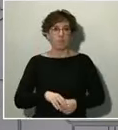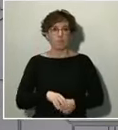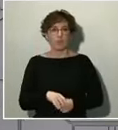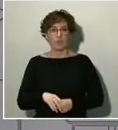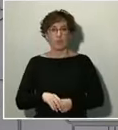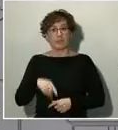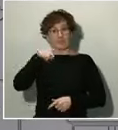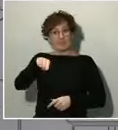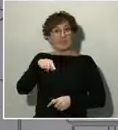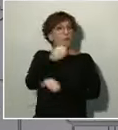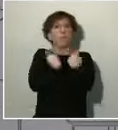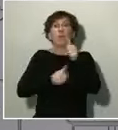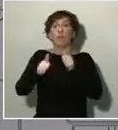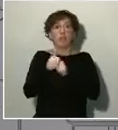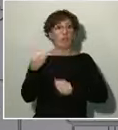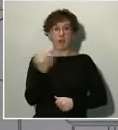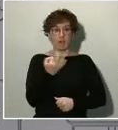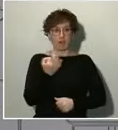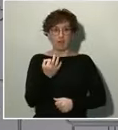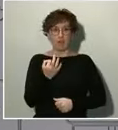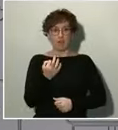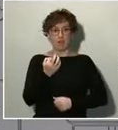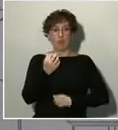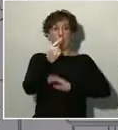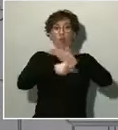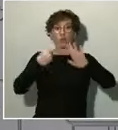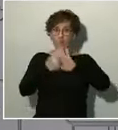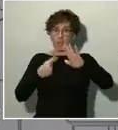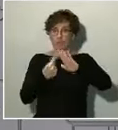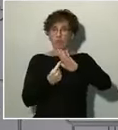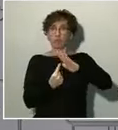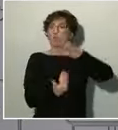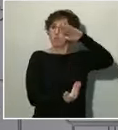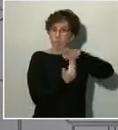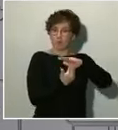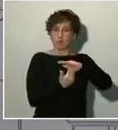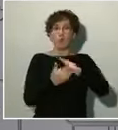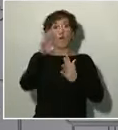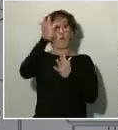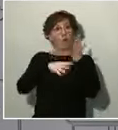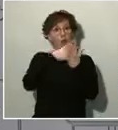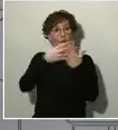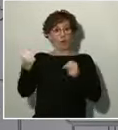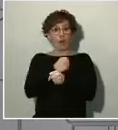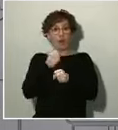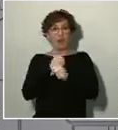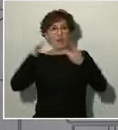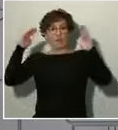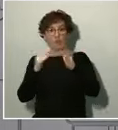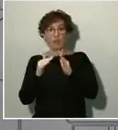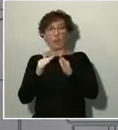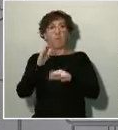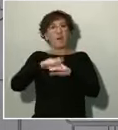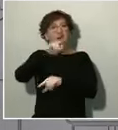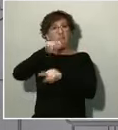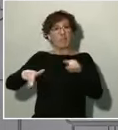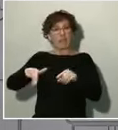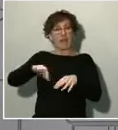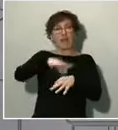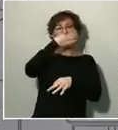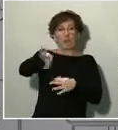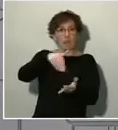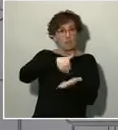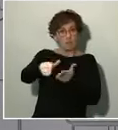de los contratos y la reducción de las jornadas como opción frente al despido de los trabajadores. Y en este caso me gustaría hacer un llamamiento a los